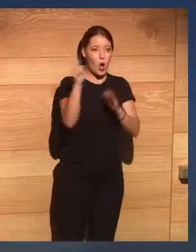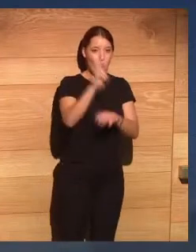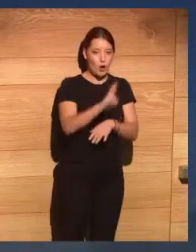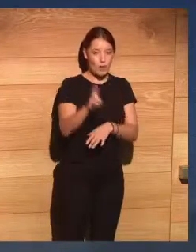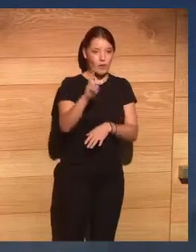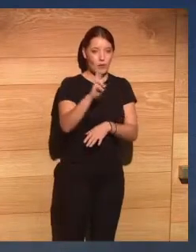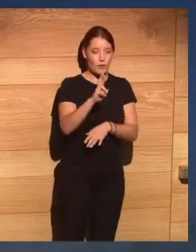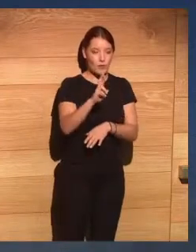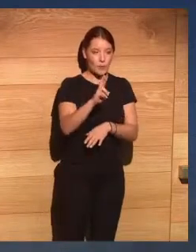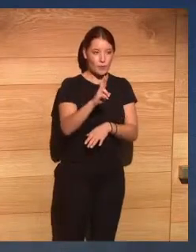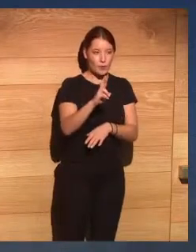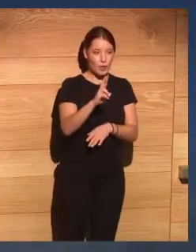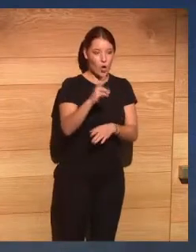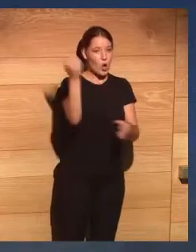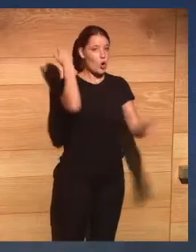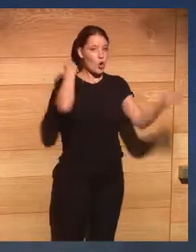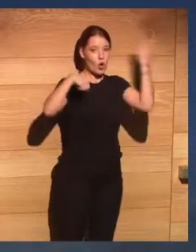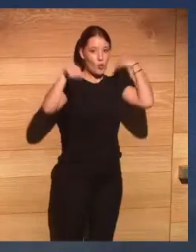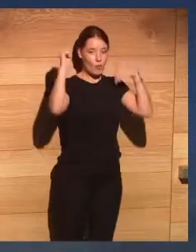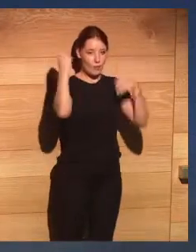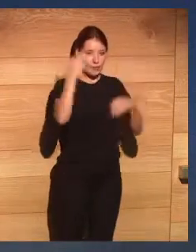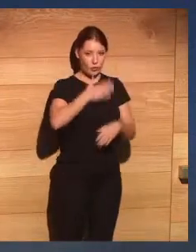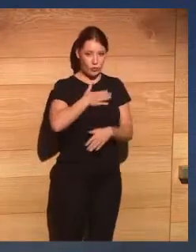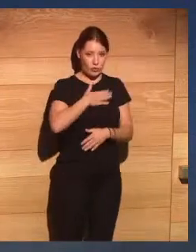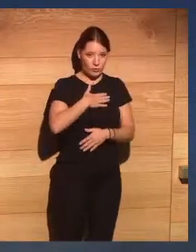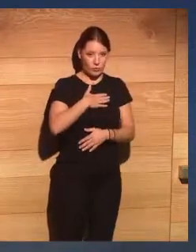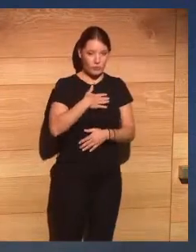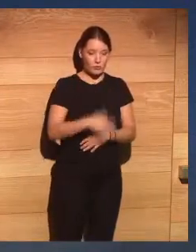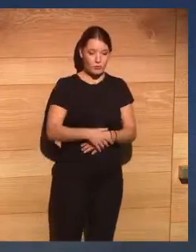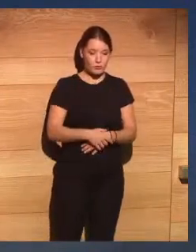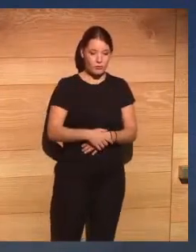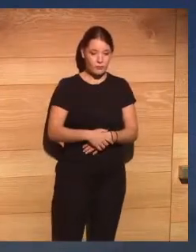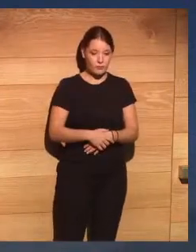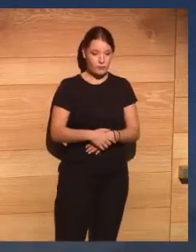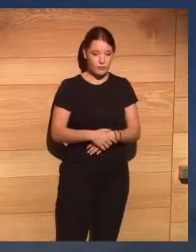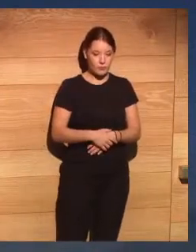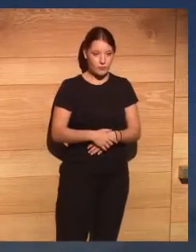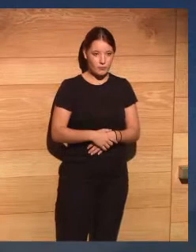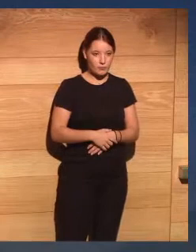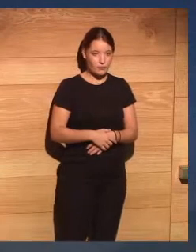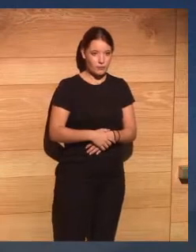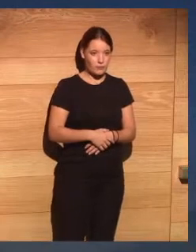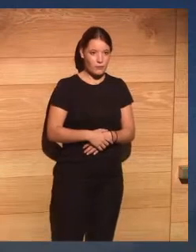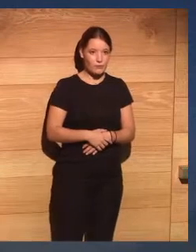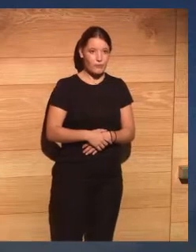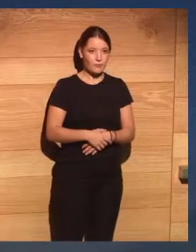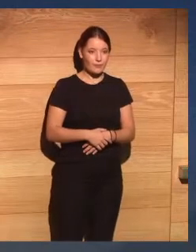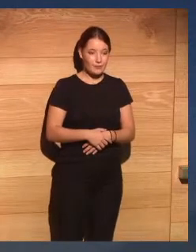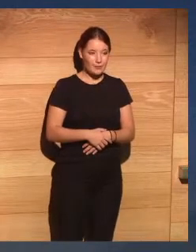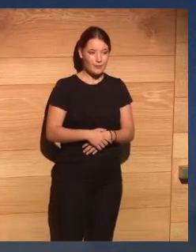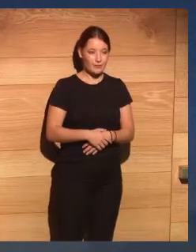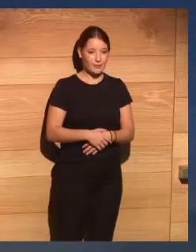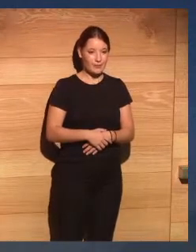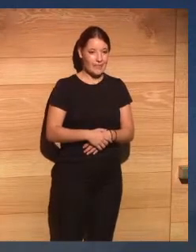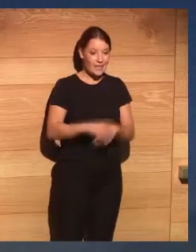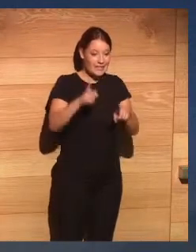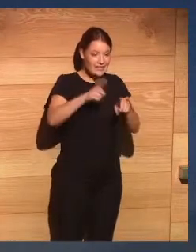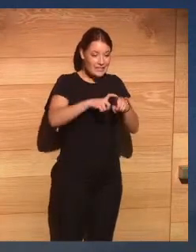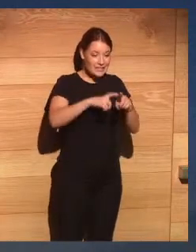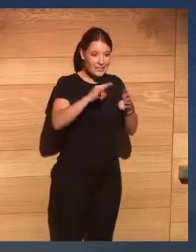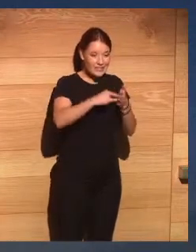todos nuestros comportamientos las características de estas